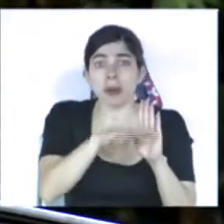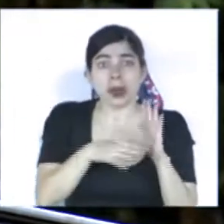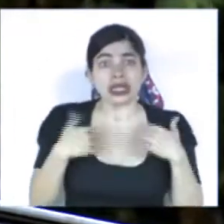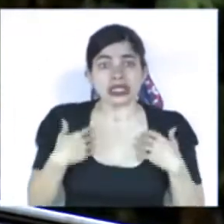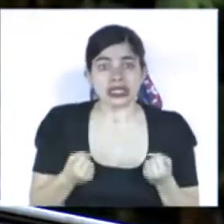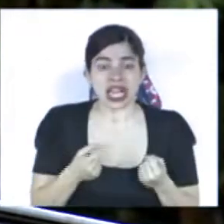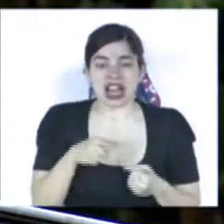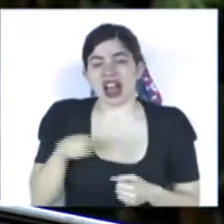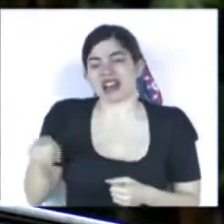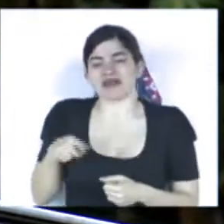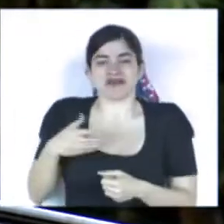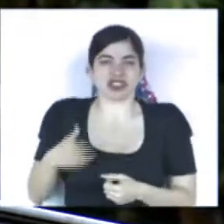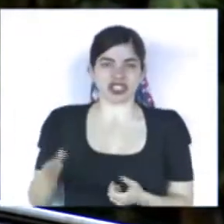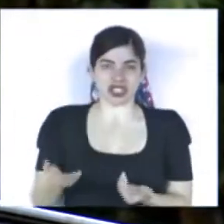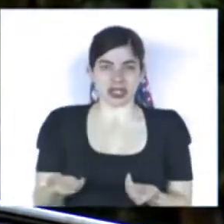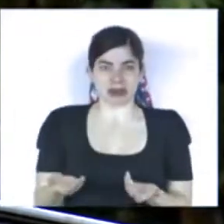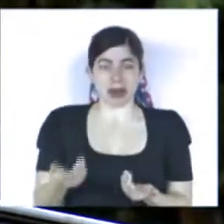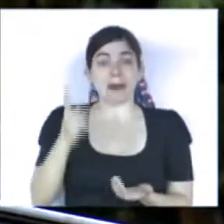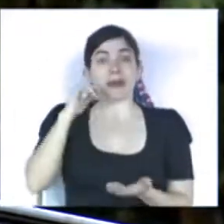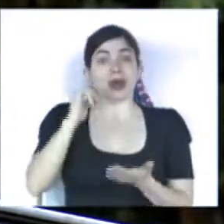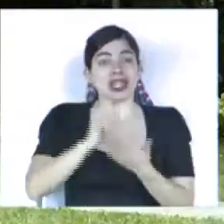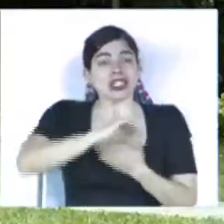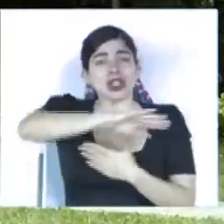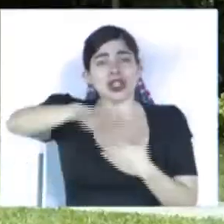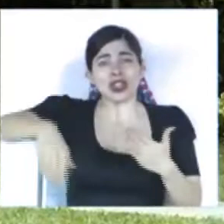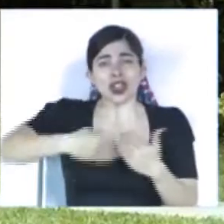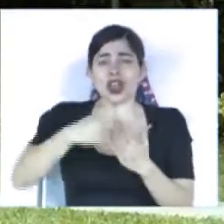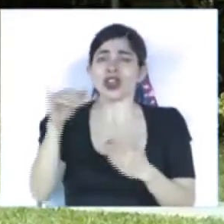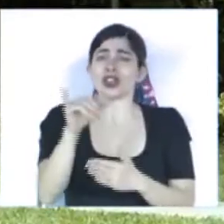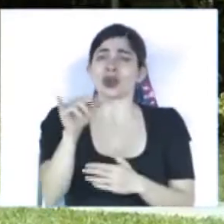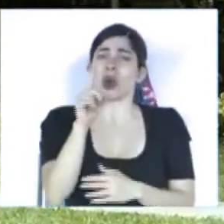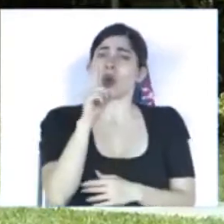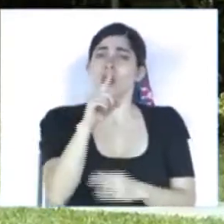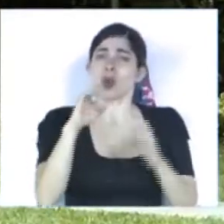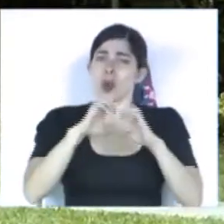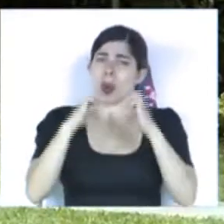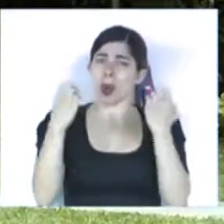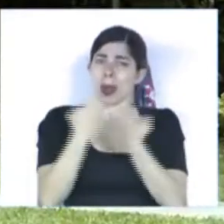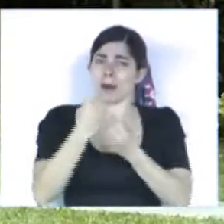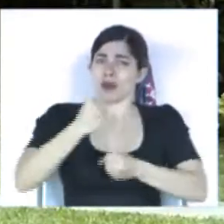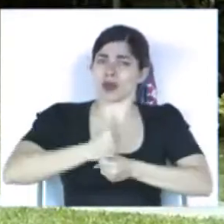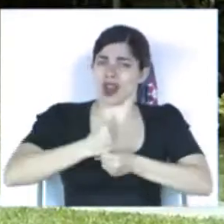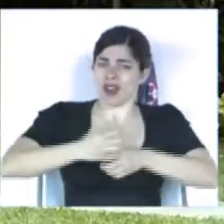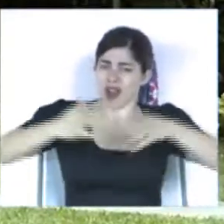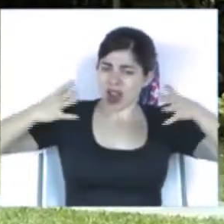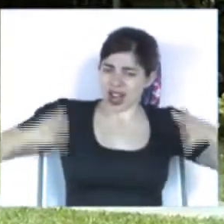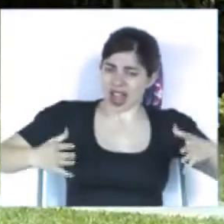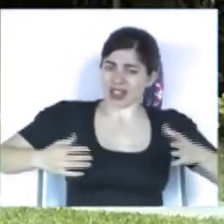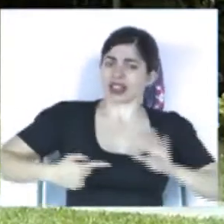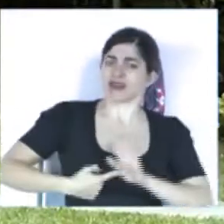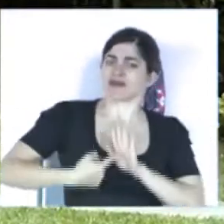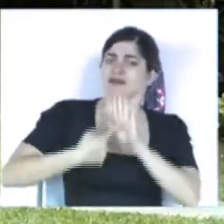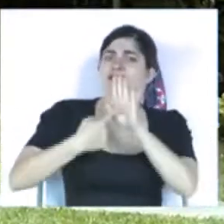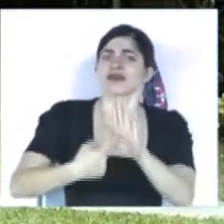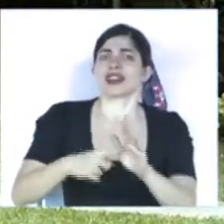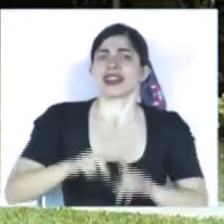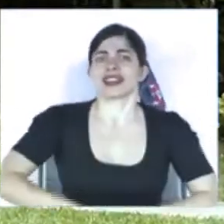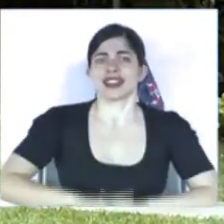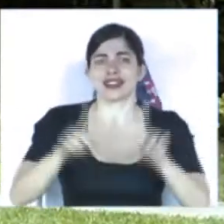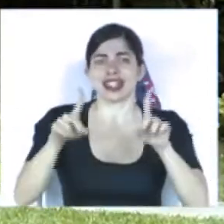convertirnos todos y todas en ese gran equipo de trabajo que marque la diferencia en esta nueva